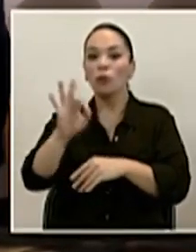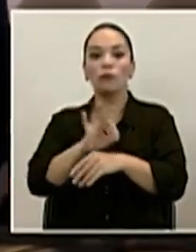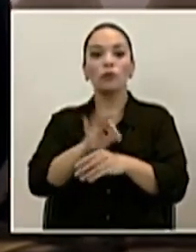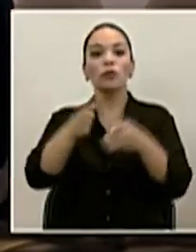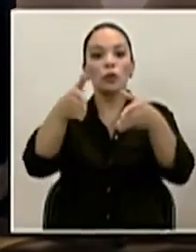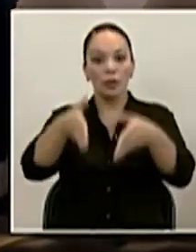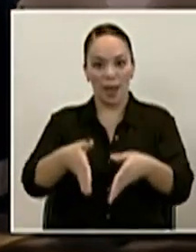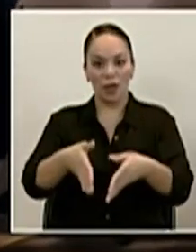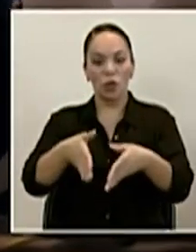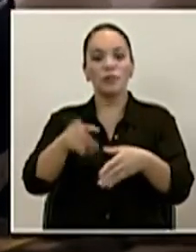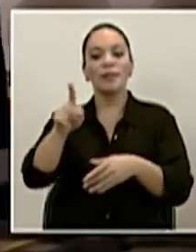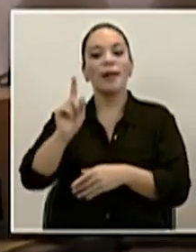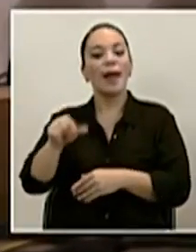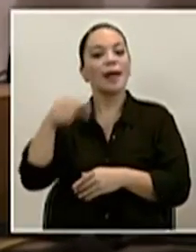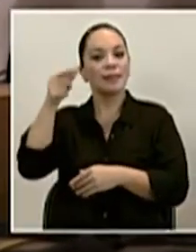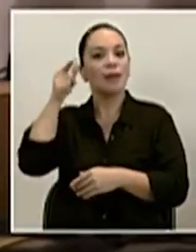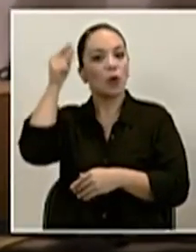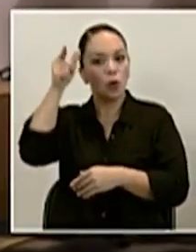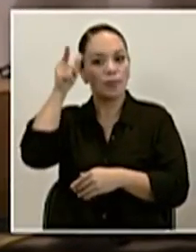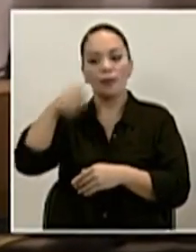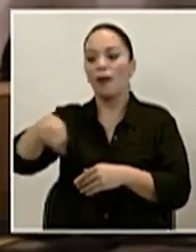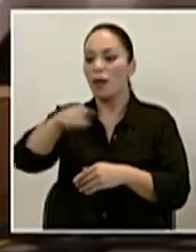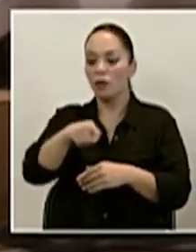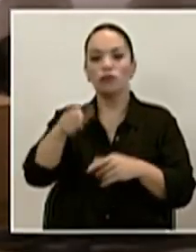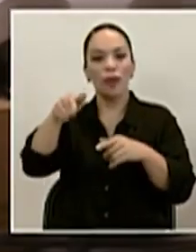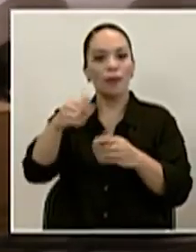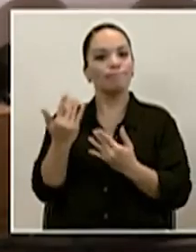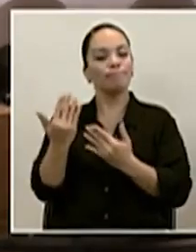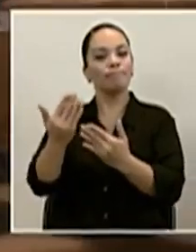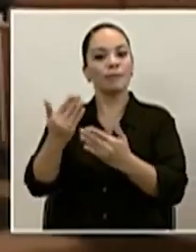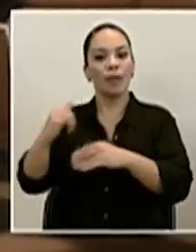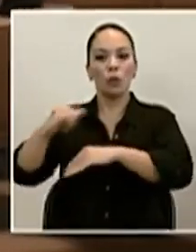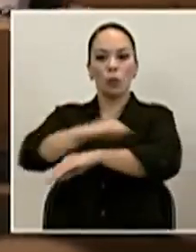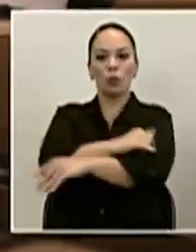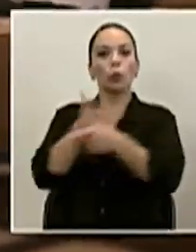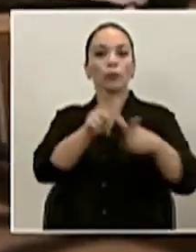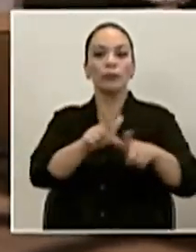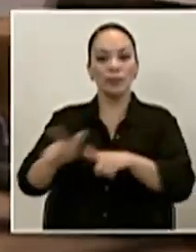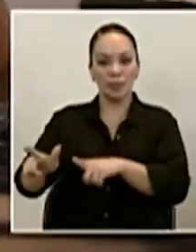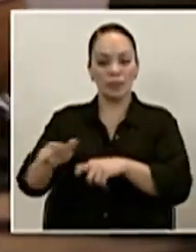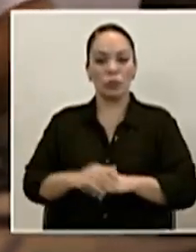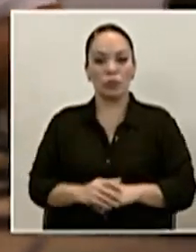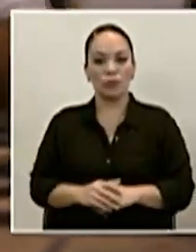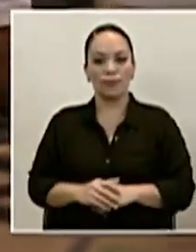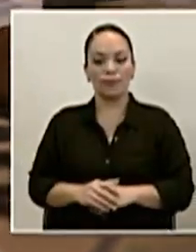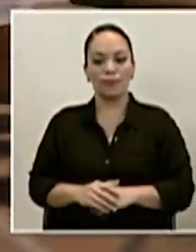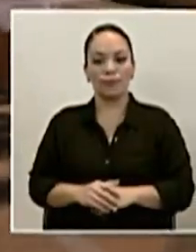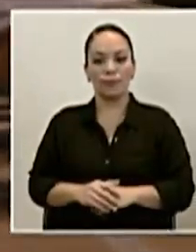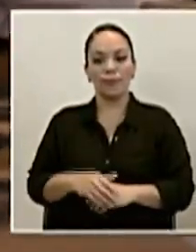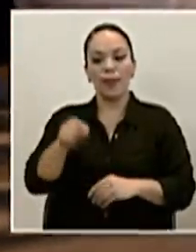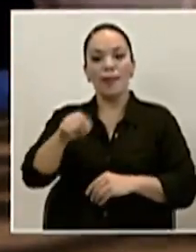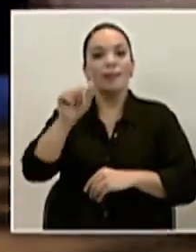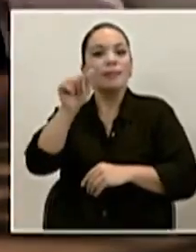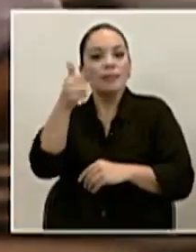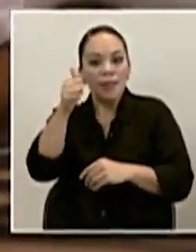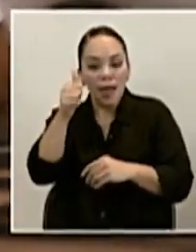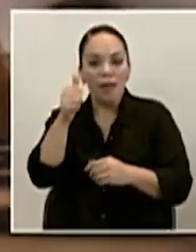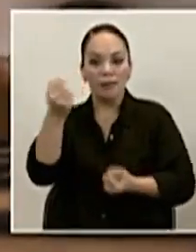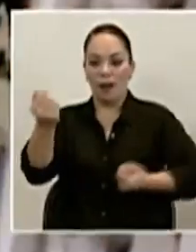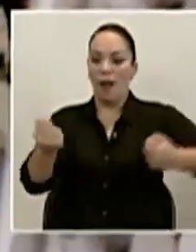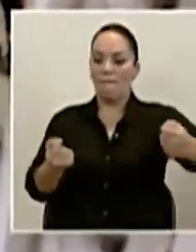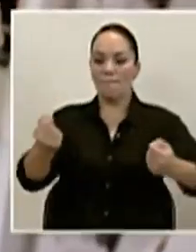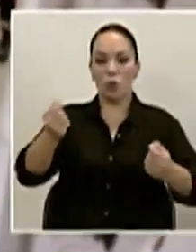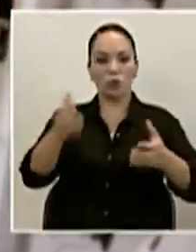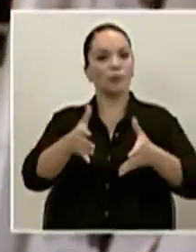la gerencia de logística. En el aeropuerto listos había una caravana de 10 camiones grandes